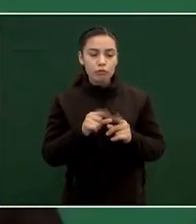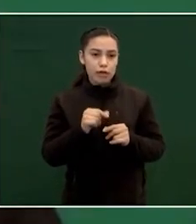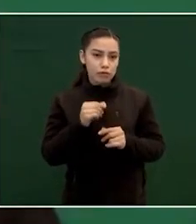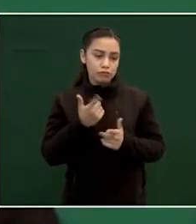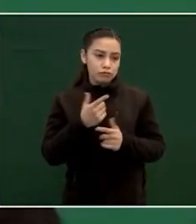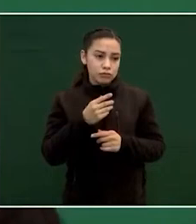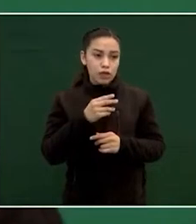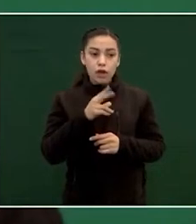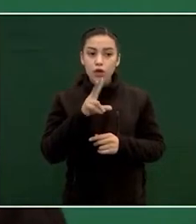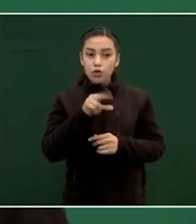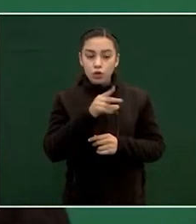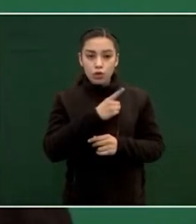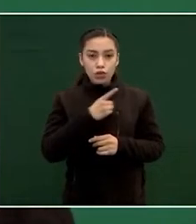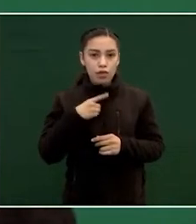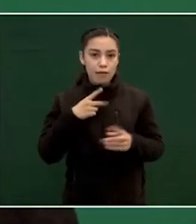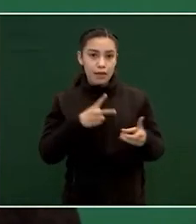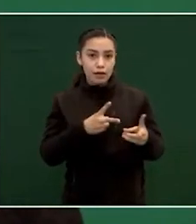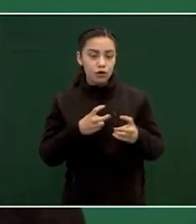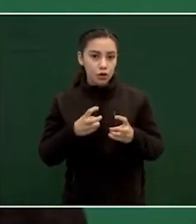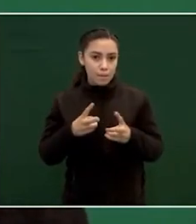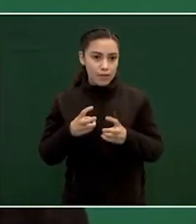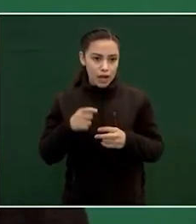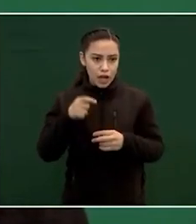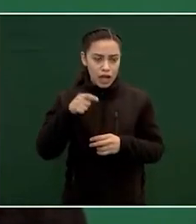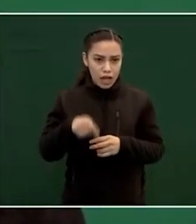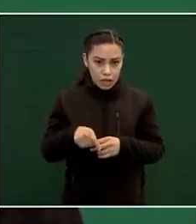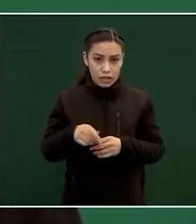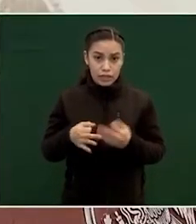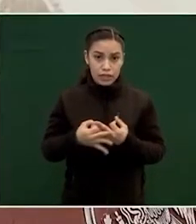no somos tierra de conquista